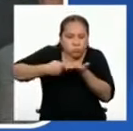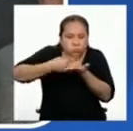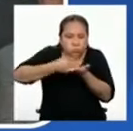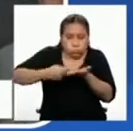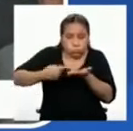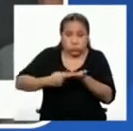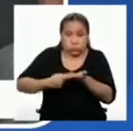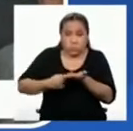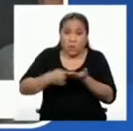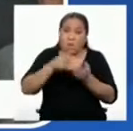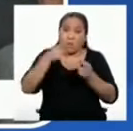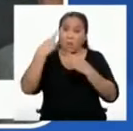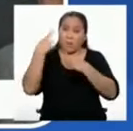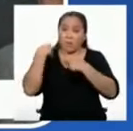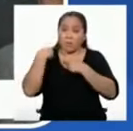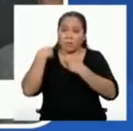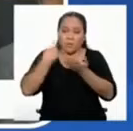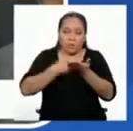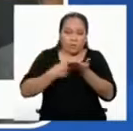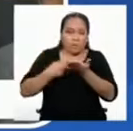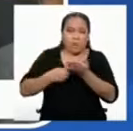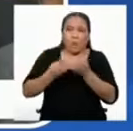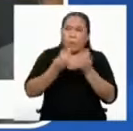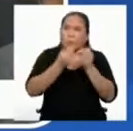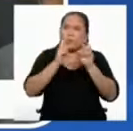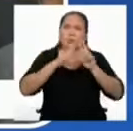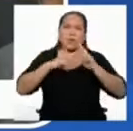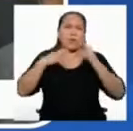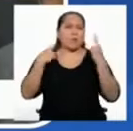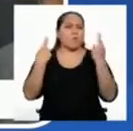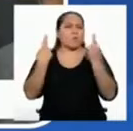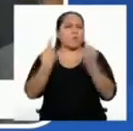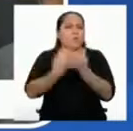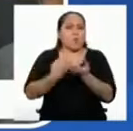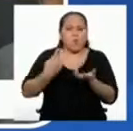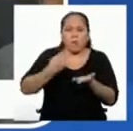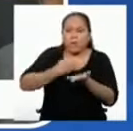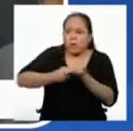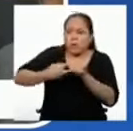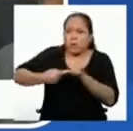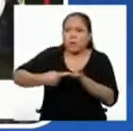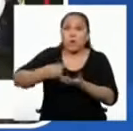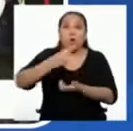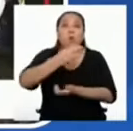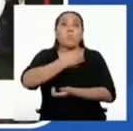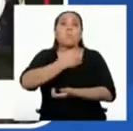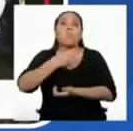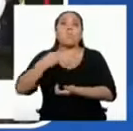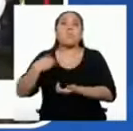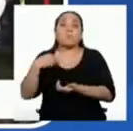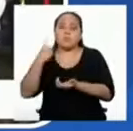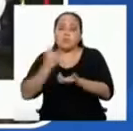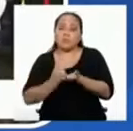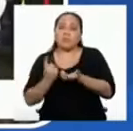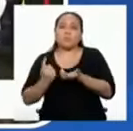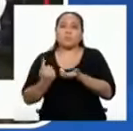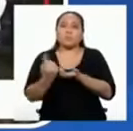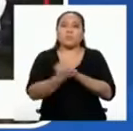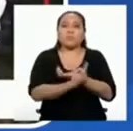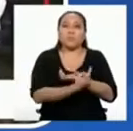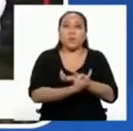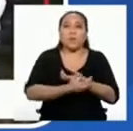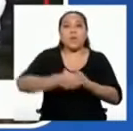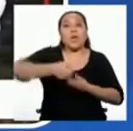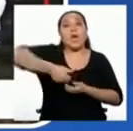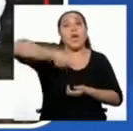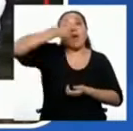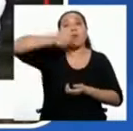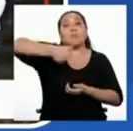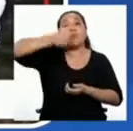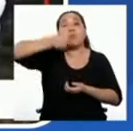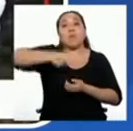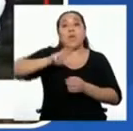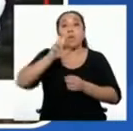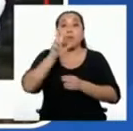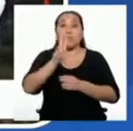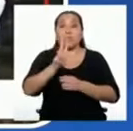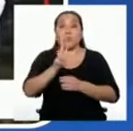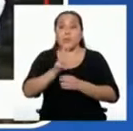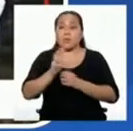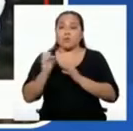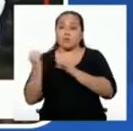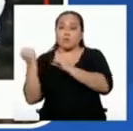y sostener reuniones de coordinación con ministros y autoridades de los tres niveles de gobierno,